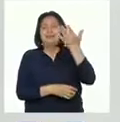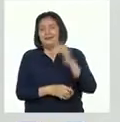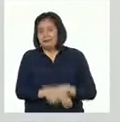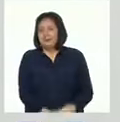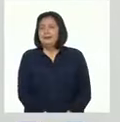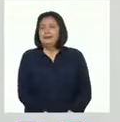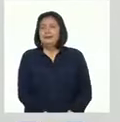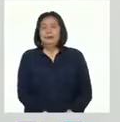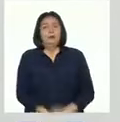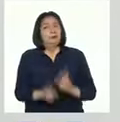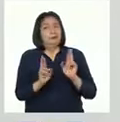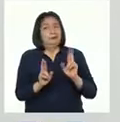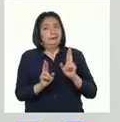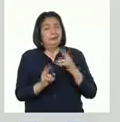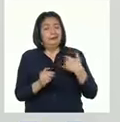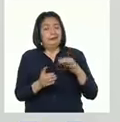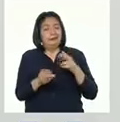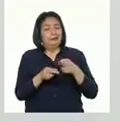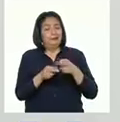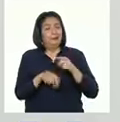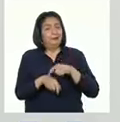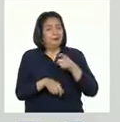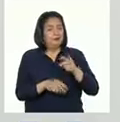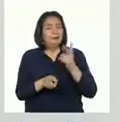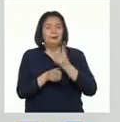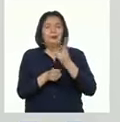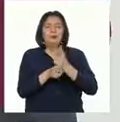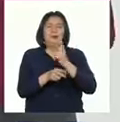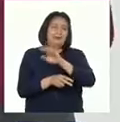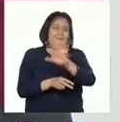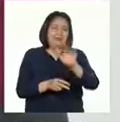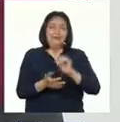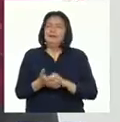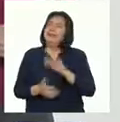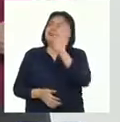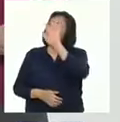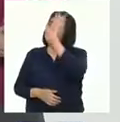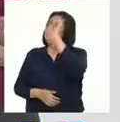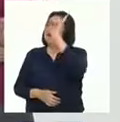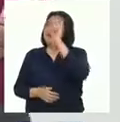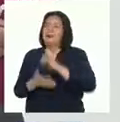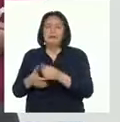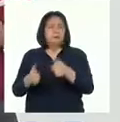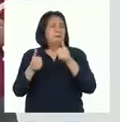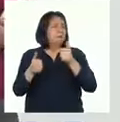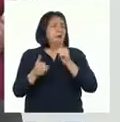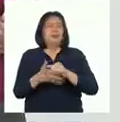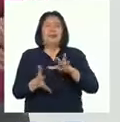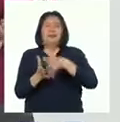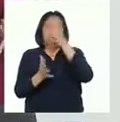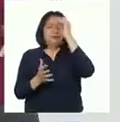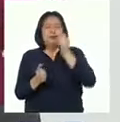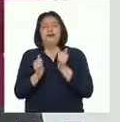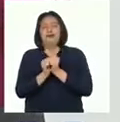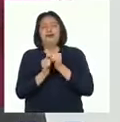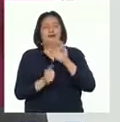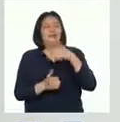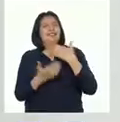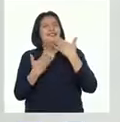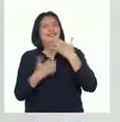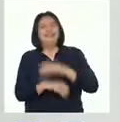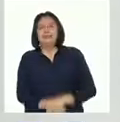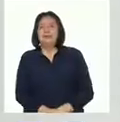oportunidad. Espero que sea pronto. Cuídense mucho. Chao, profesor. Ha sido genial poder aprender juntos. Gracias.